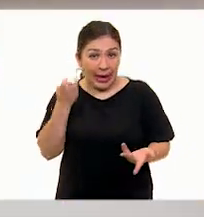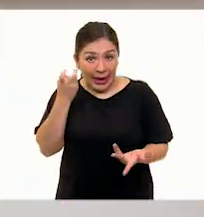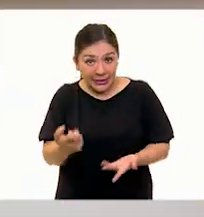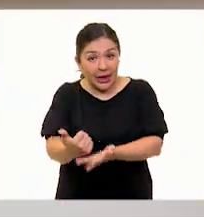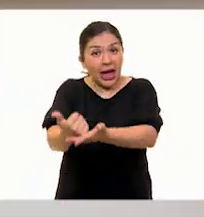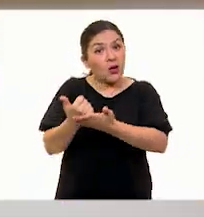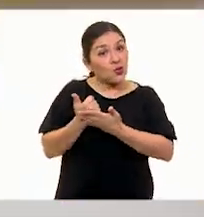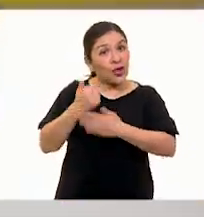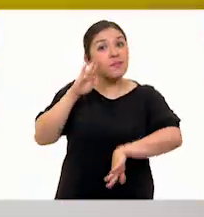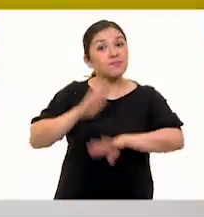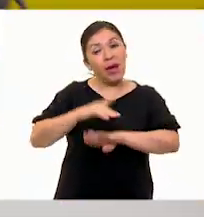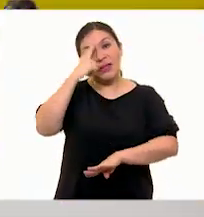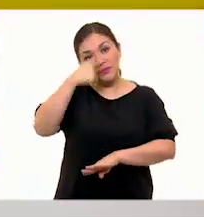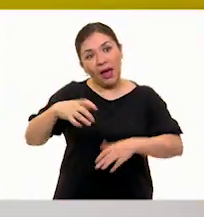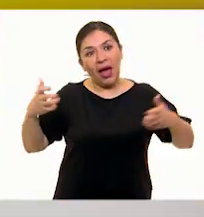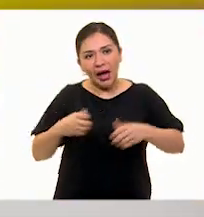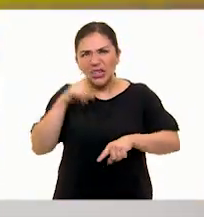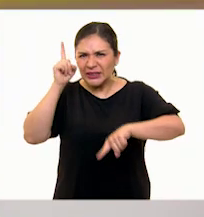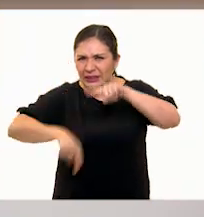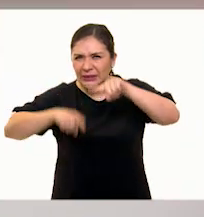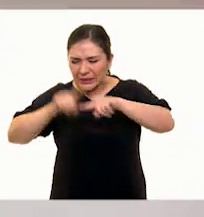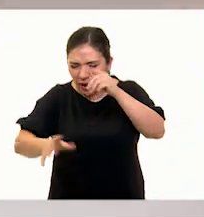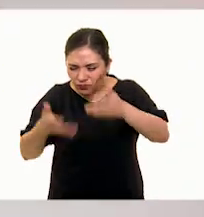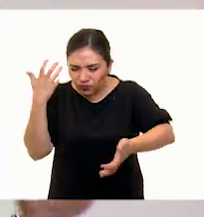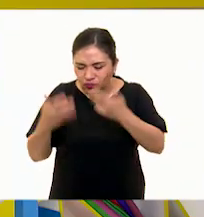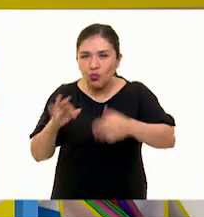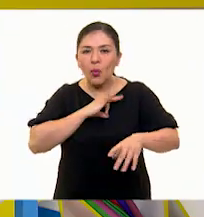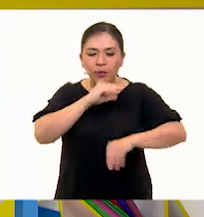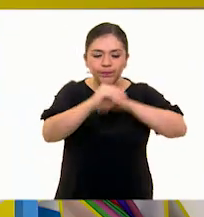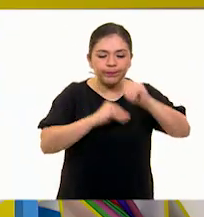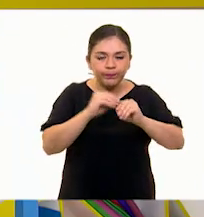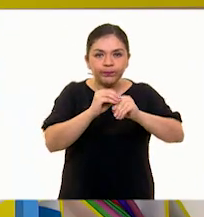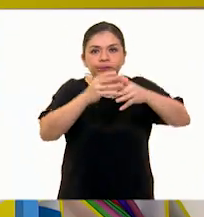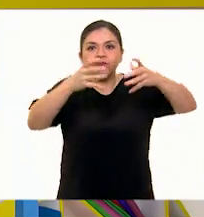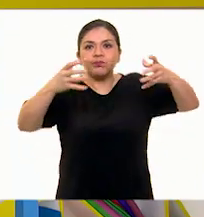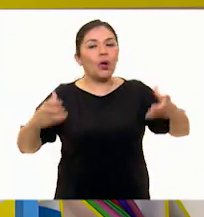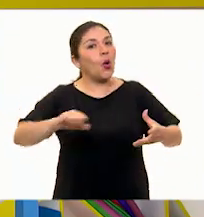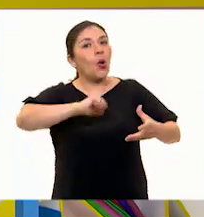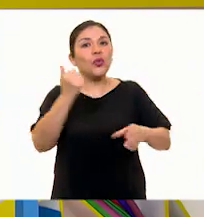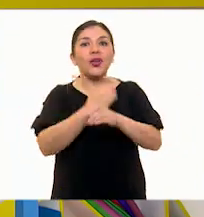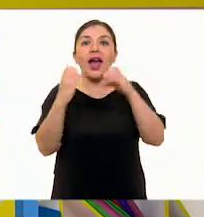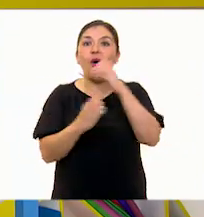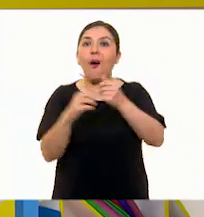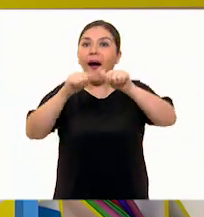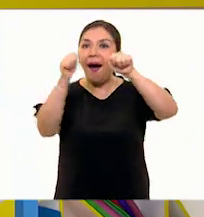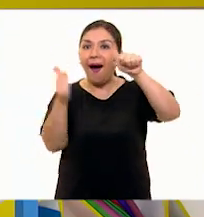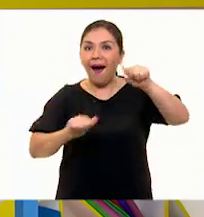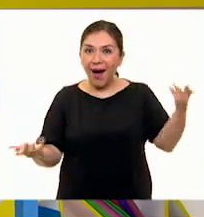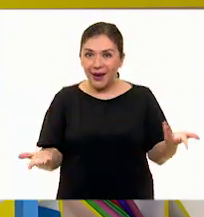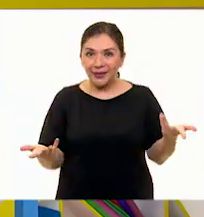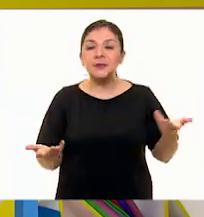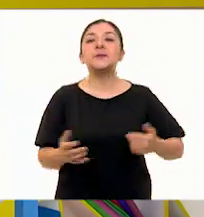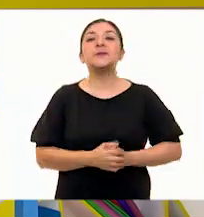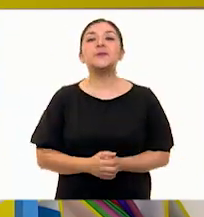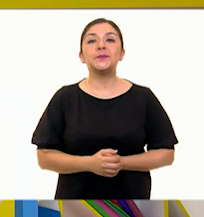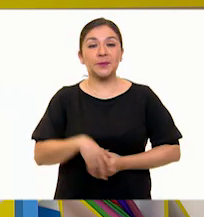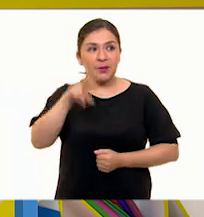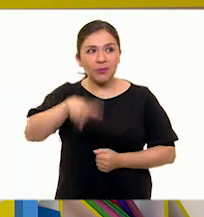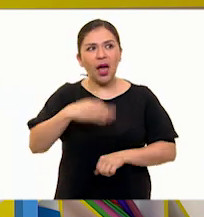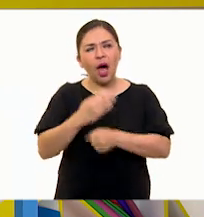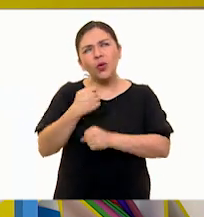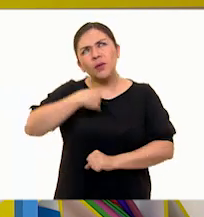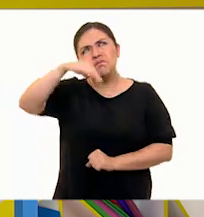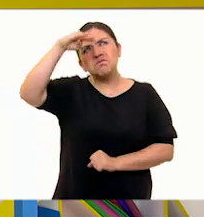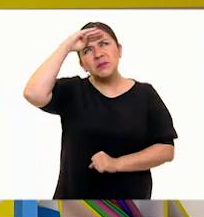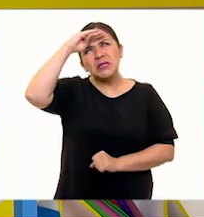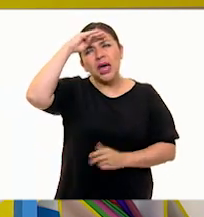va a ayudar muchísimo para desarmarlo y poderlo ensamblar en una pieza de arte. Y pues, estoy pensando